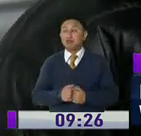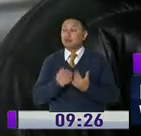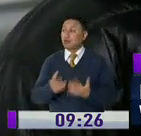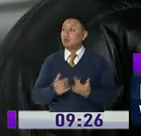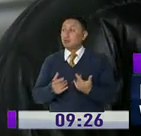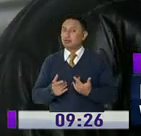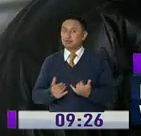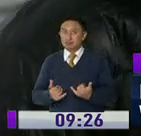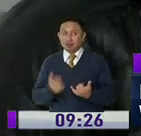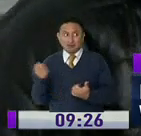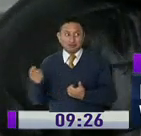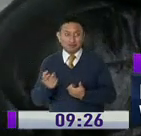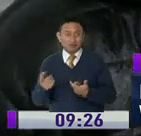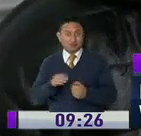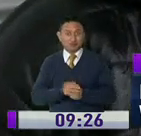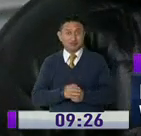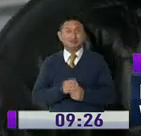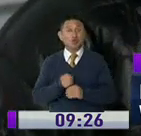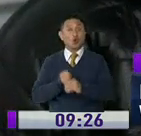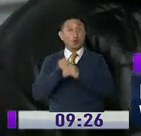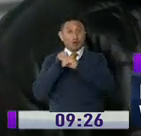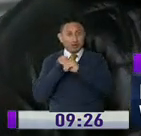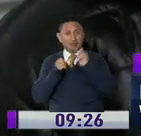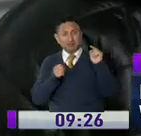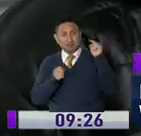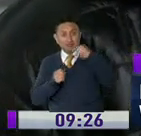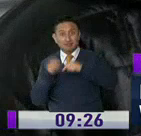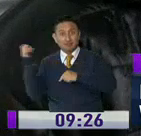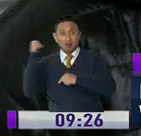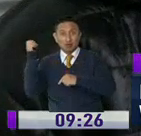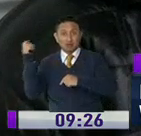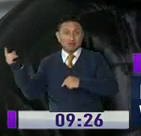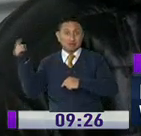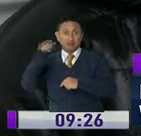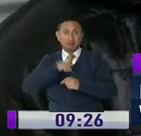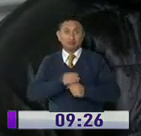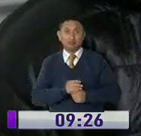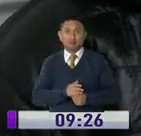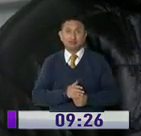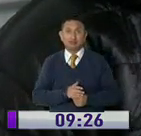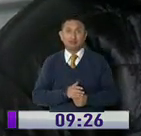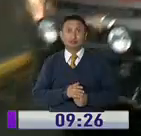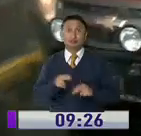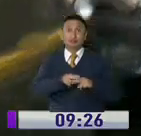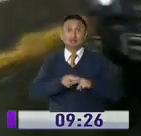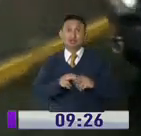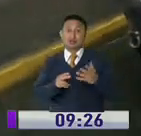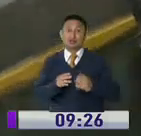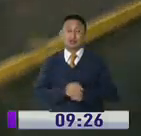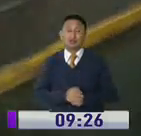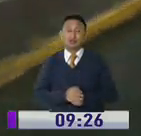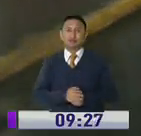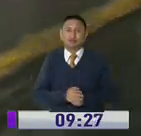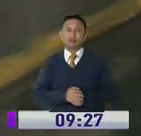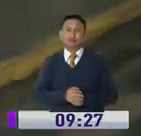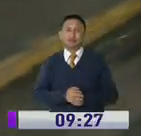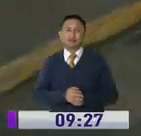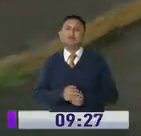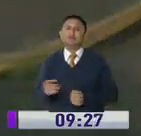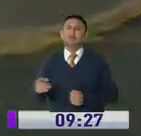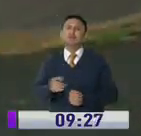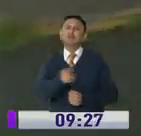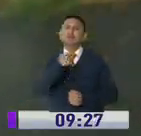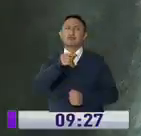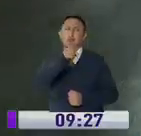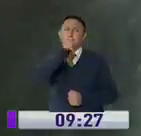sabiendo cómo está todo. Nos vimos obligados a salir, porque la ambulancia la tuvo que ir hasta buscar a la casa, porque no hay ni taxi ya. Pero se ha preguntado usted qué pasa con